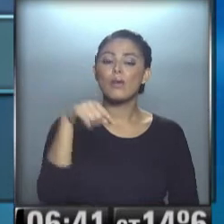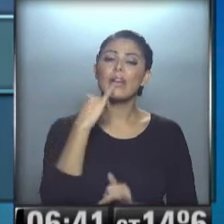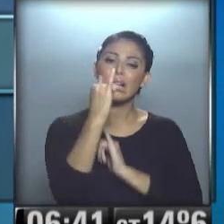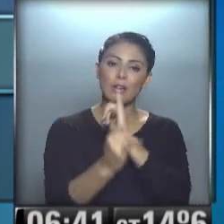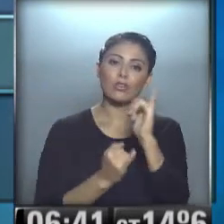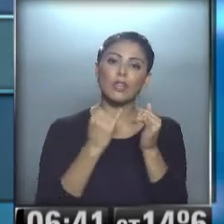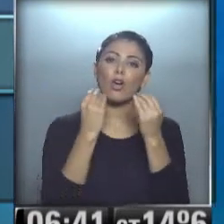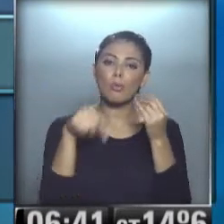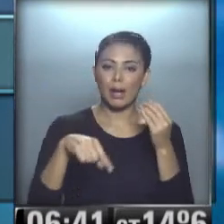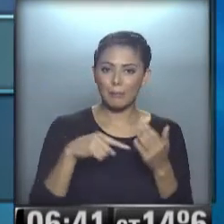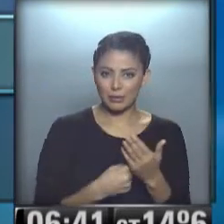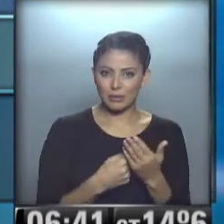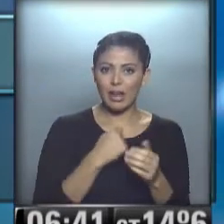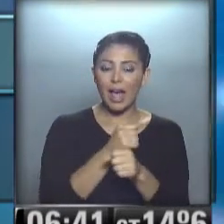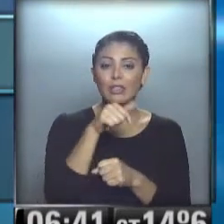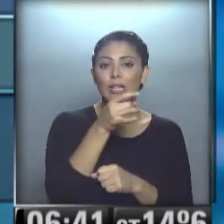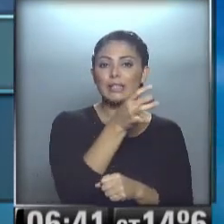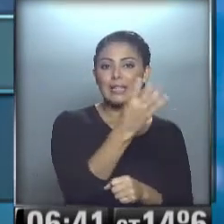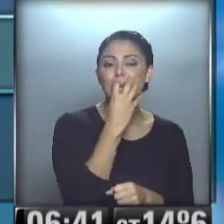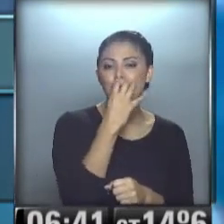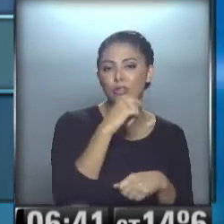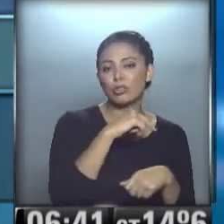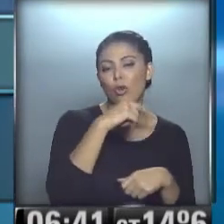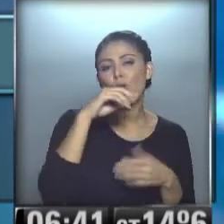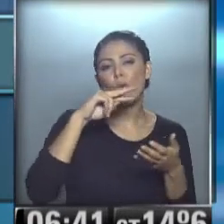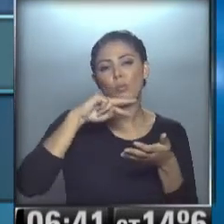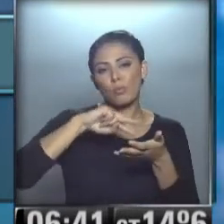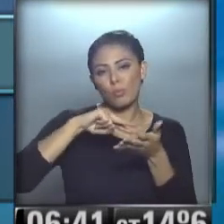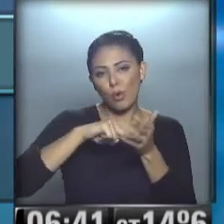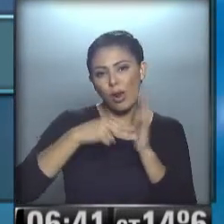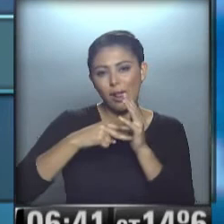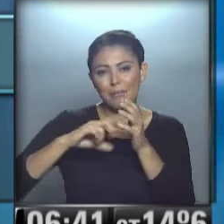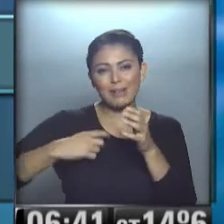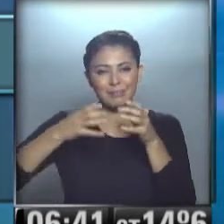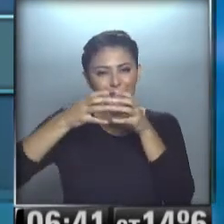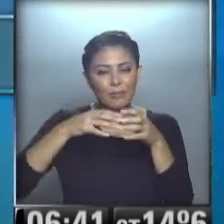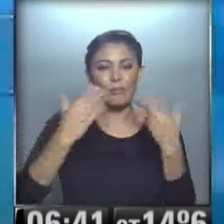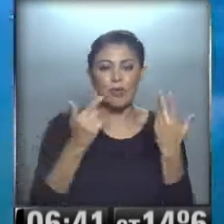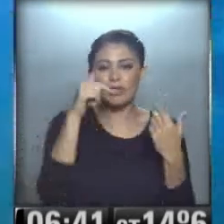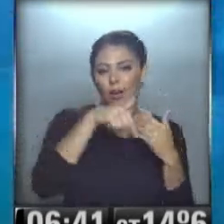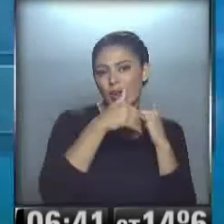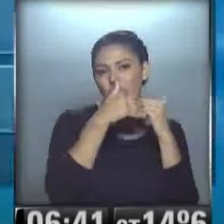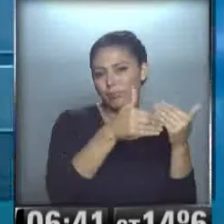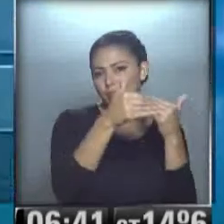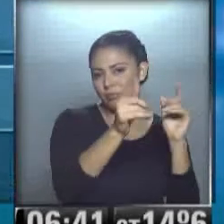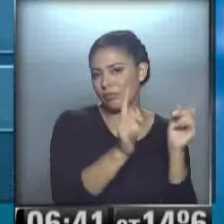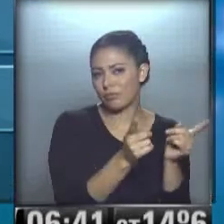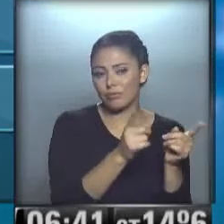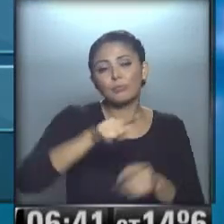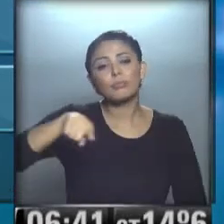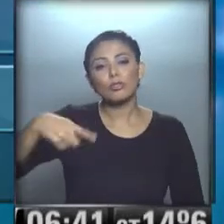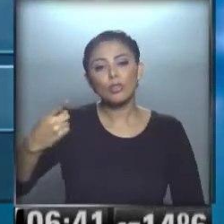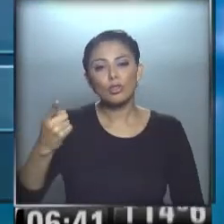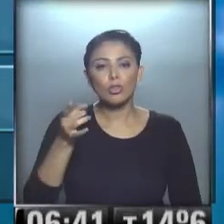servicios... ...por el momento... ...exectuando el ferrocarril Sarmiento... ...que por un conflicto gremial... ...continúa operando con demoras... ...el resto